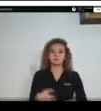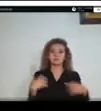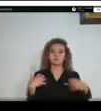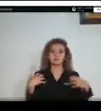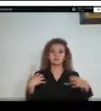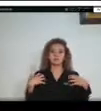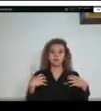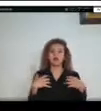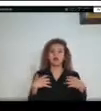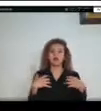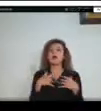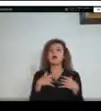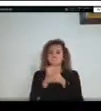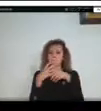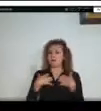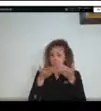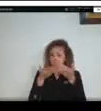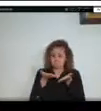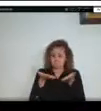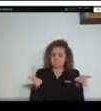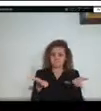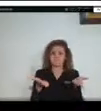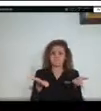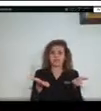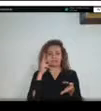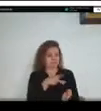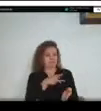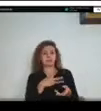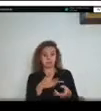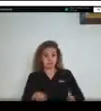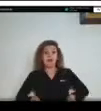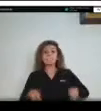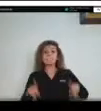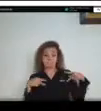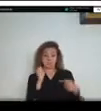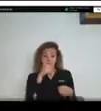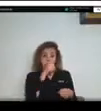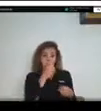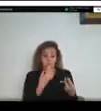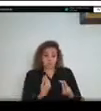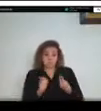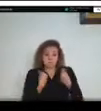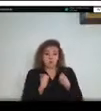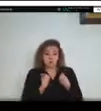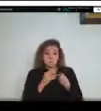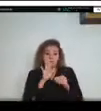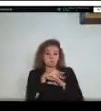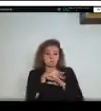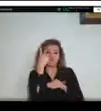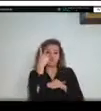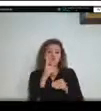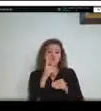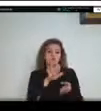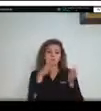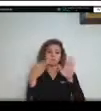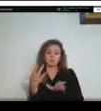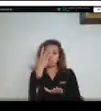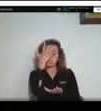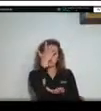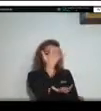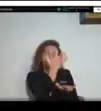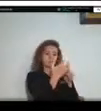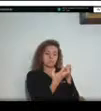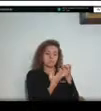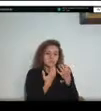vida pero lastimosamente a los 2 días falleció debido a sus quemaduras, muchas veces se generan problemas o